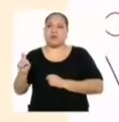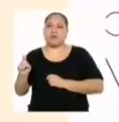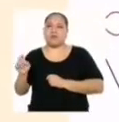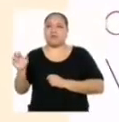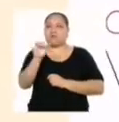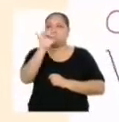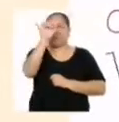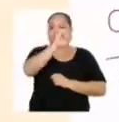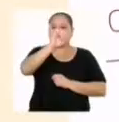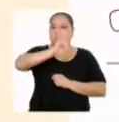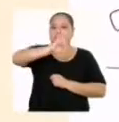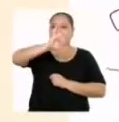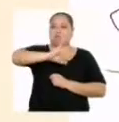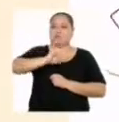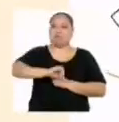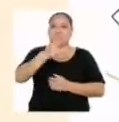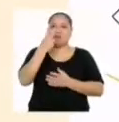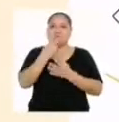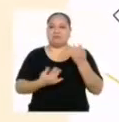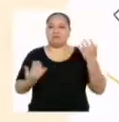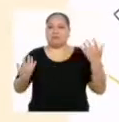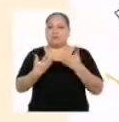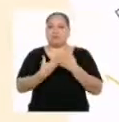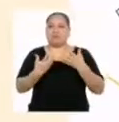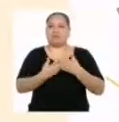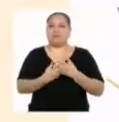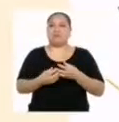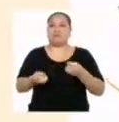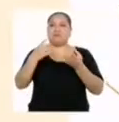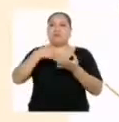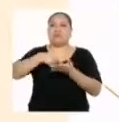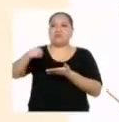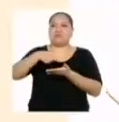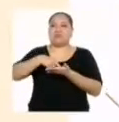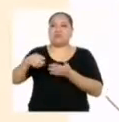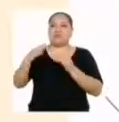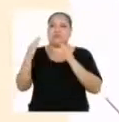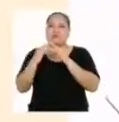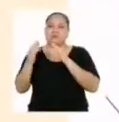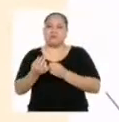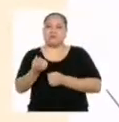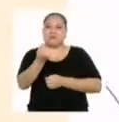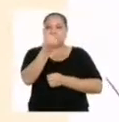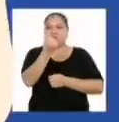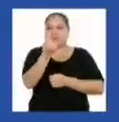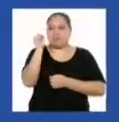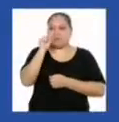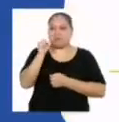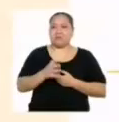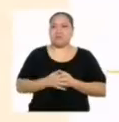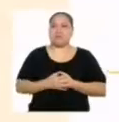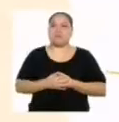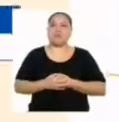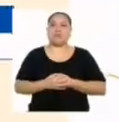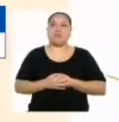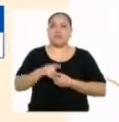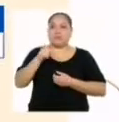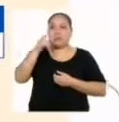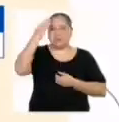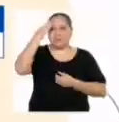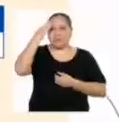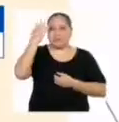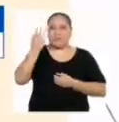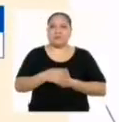tienen el mismo significado. Ambas relacionan la cantidad de envíos a domicilio y el ingreso en soles. Debes